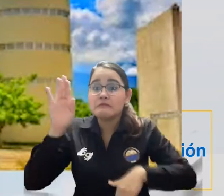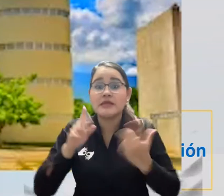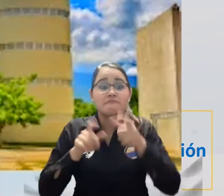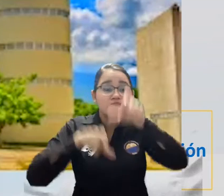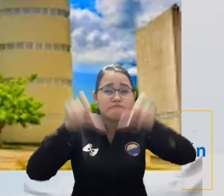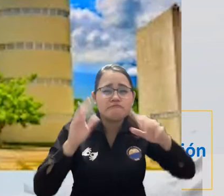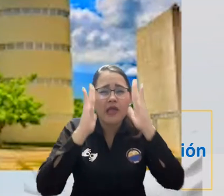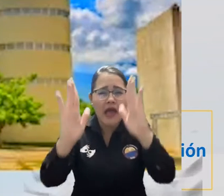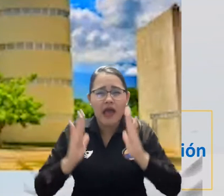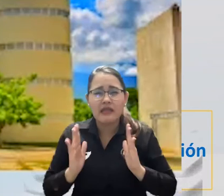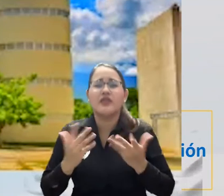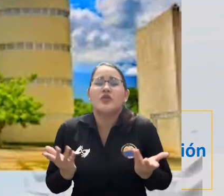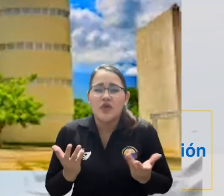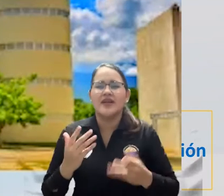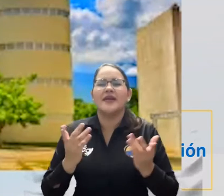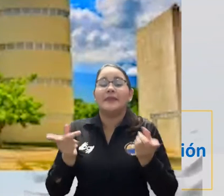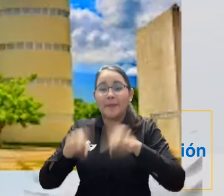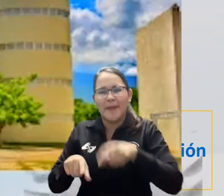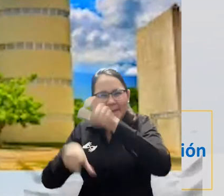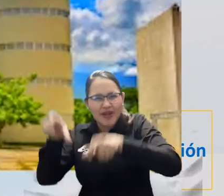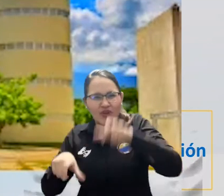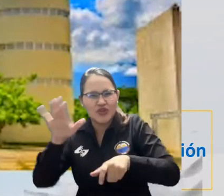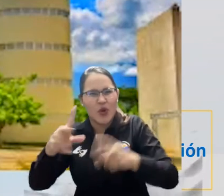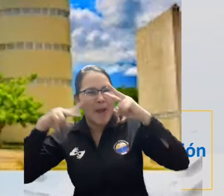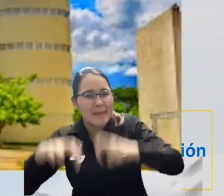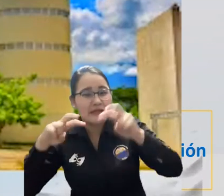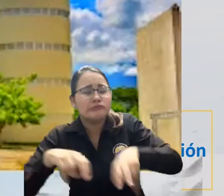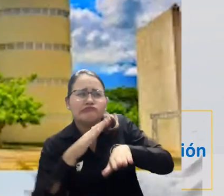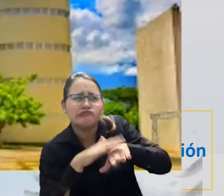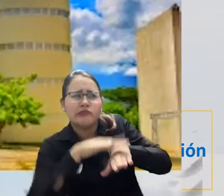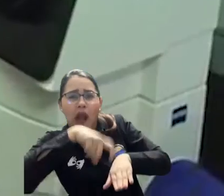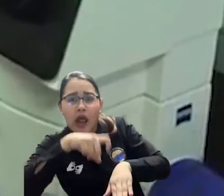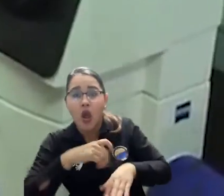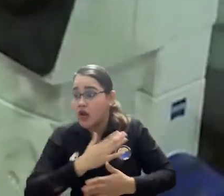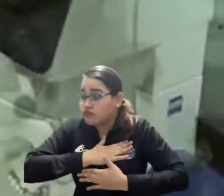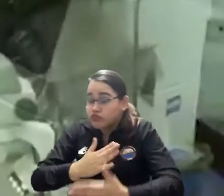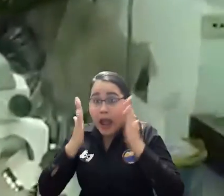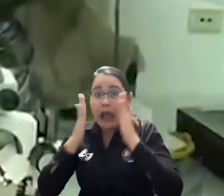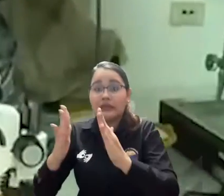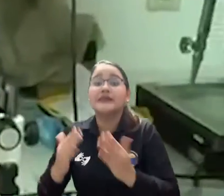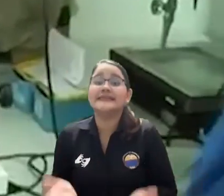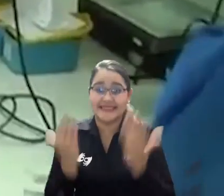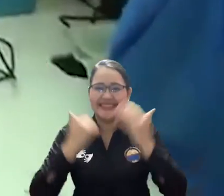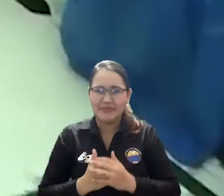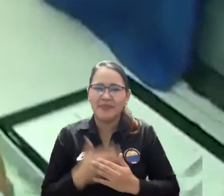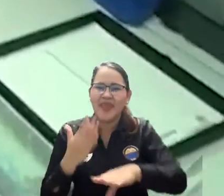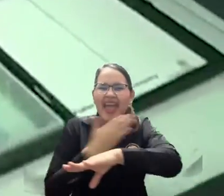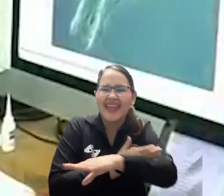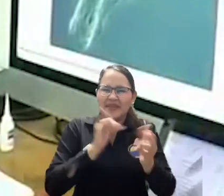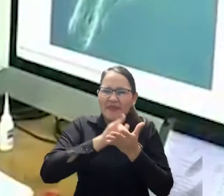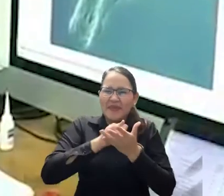escucharon todas esas voces de los investigadores en donde se planteaba la necesidad de